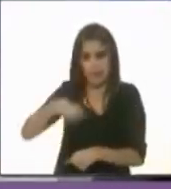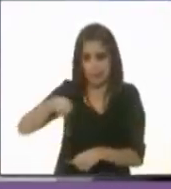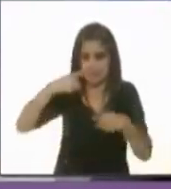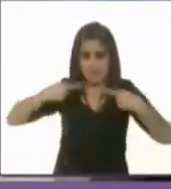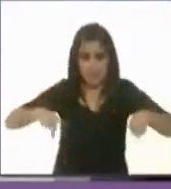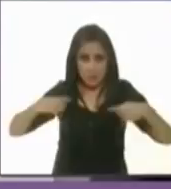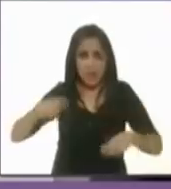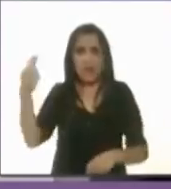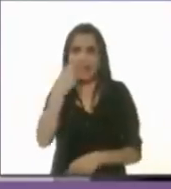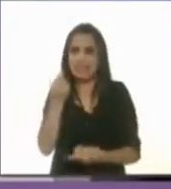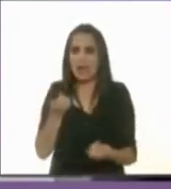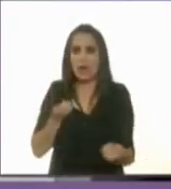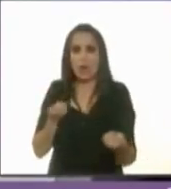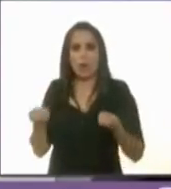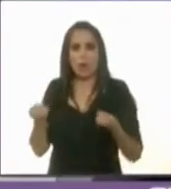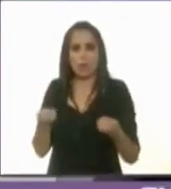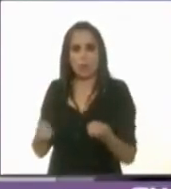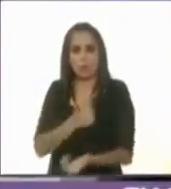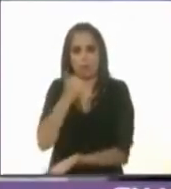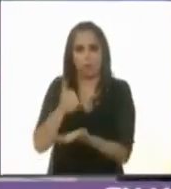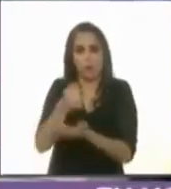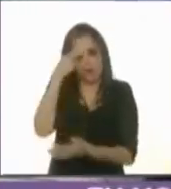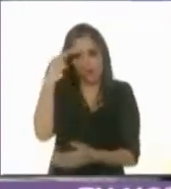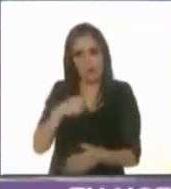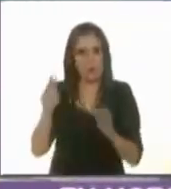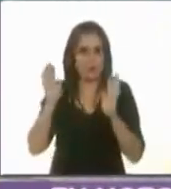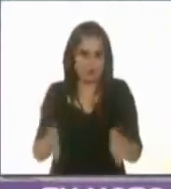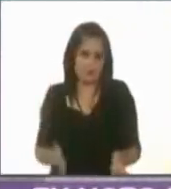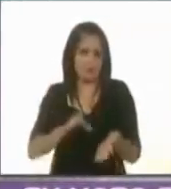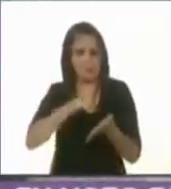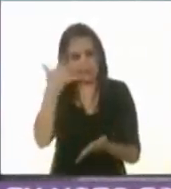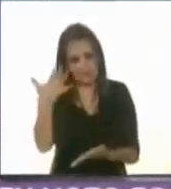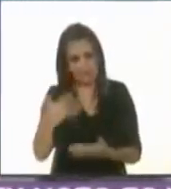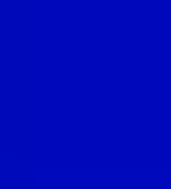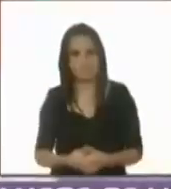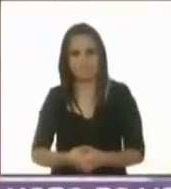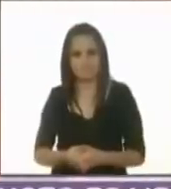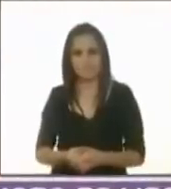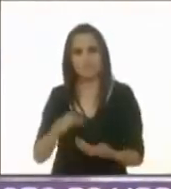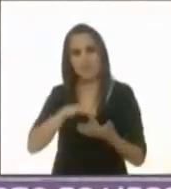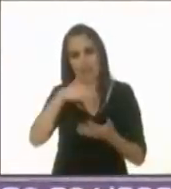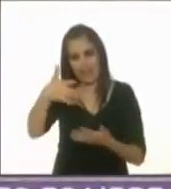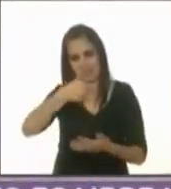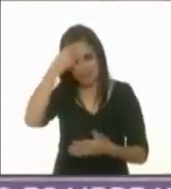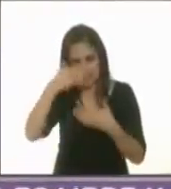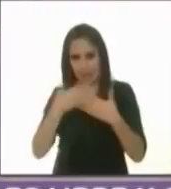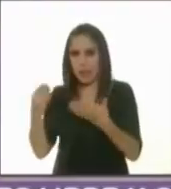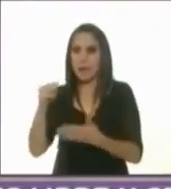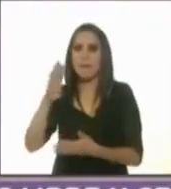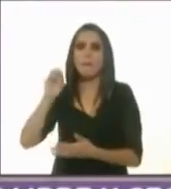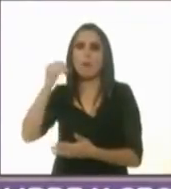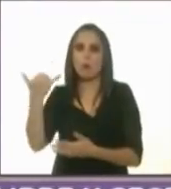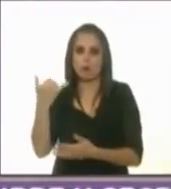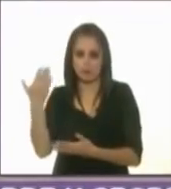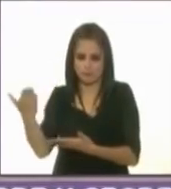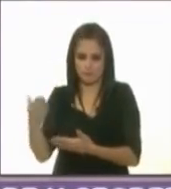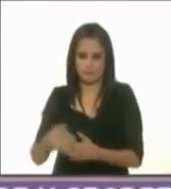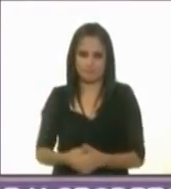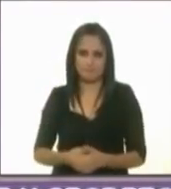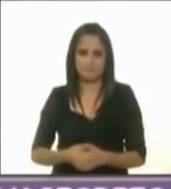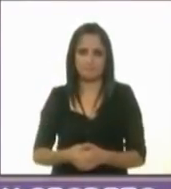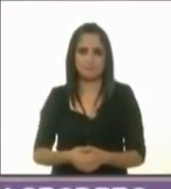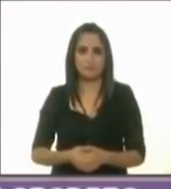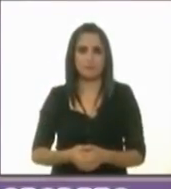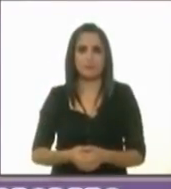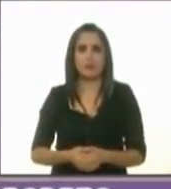tomemos el control de la Ciudad de México. Gracias. Gracias, candidata. Mariana Boy tiene la palabra. Bueno,